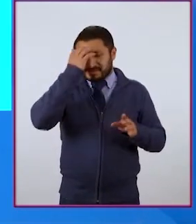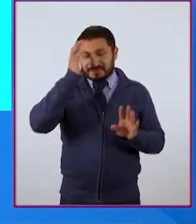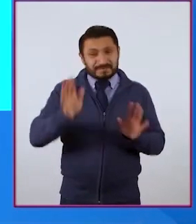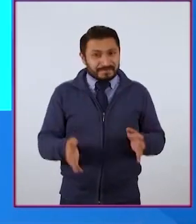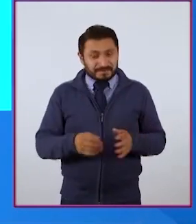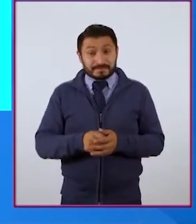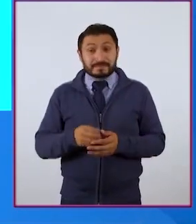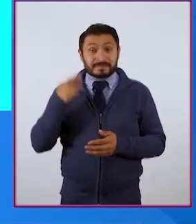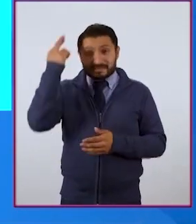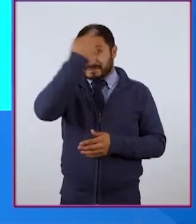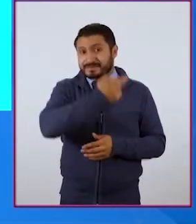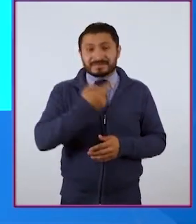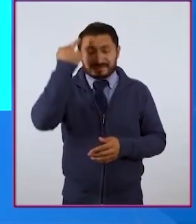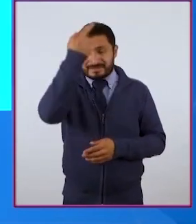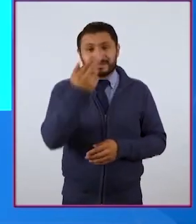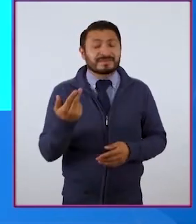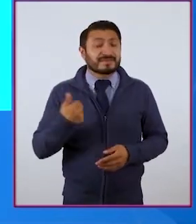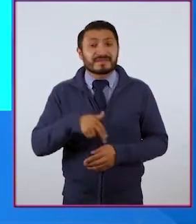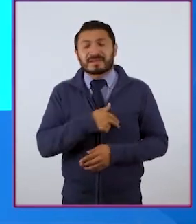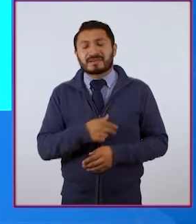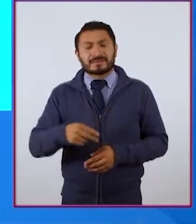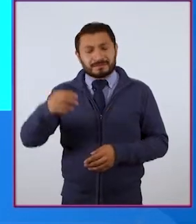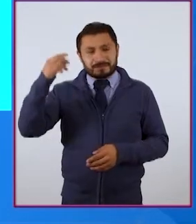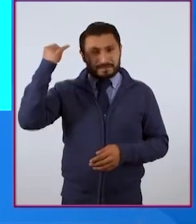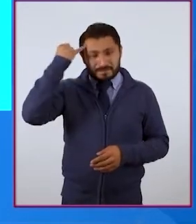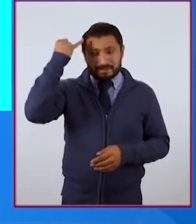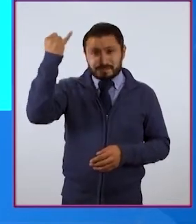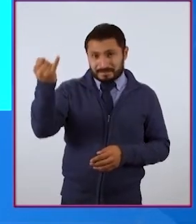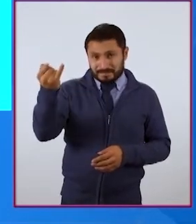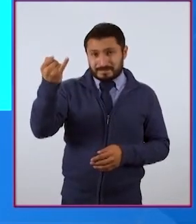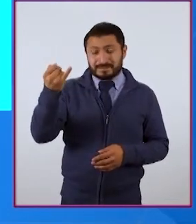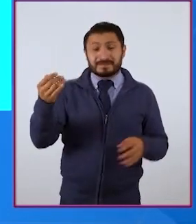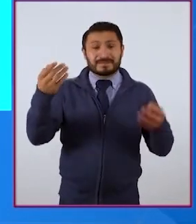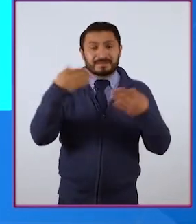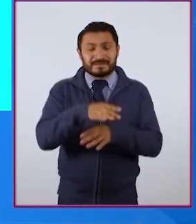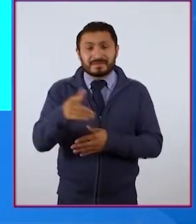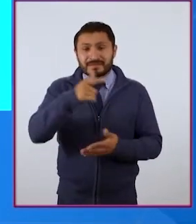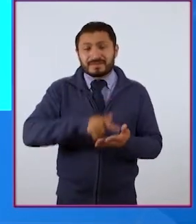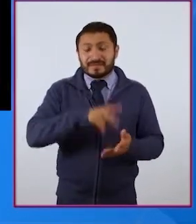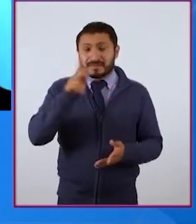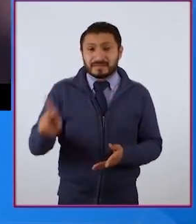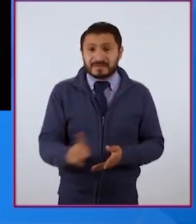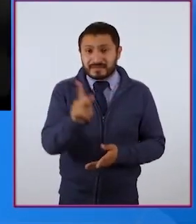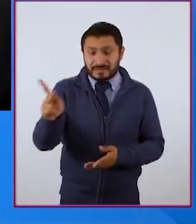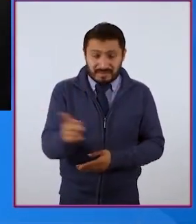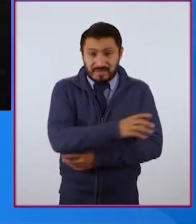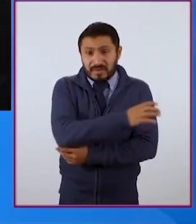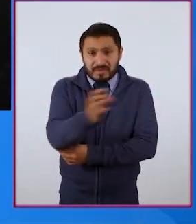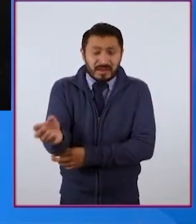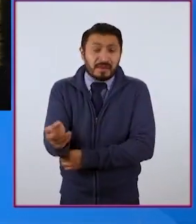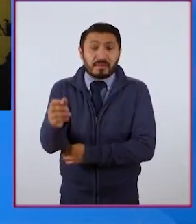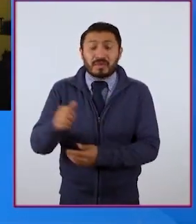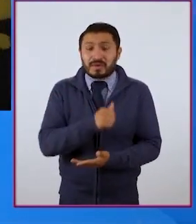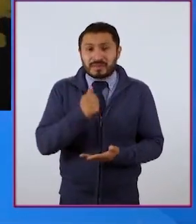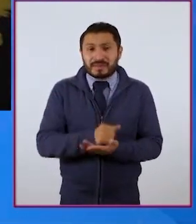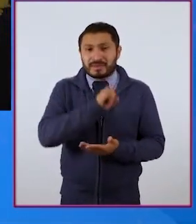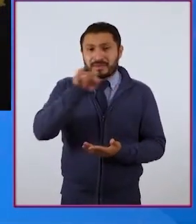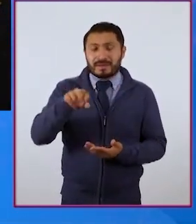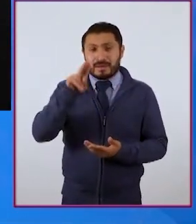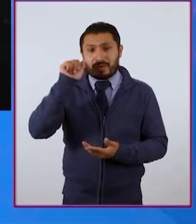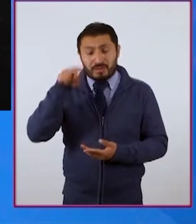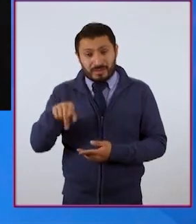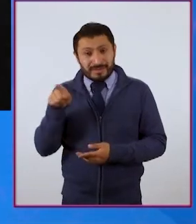y analizaremos nuestras perspectivas sobre las zonas rurales y las urbanas. Juan Guzmán,